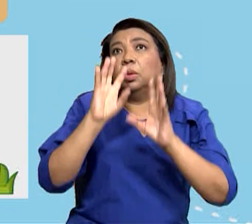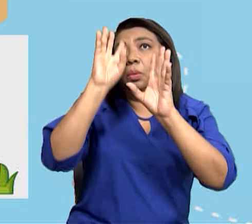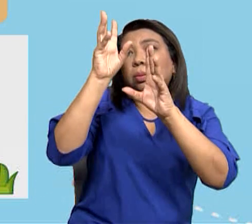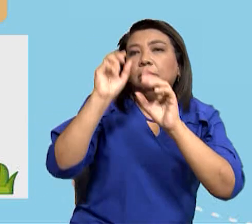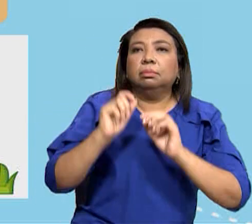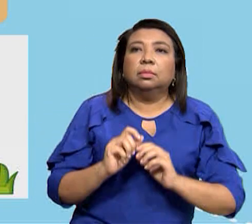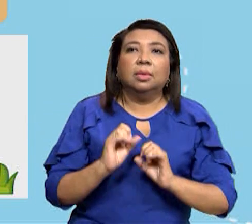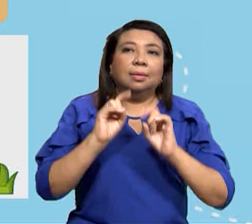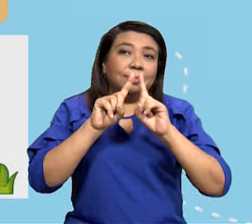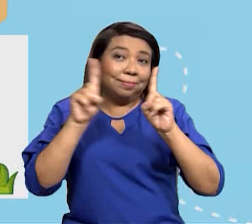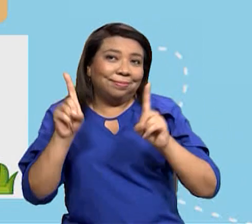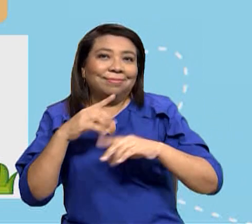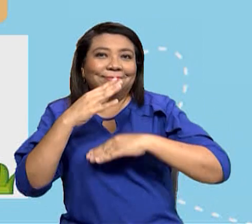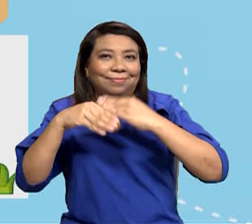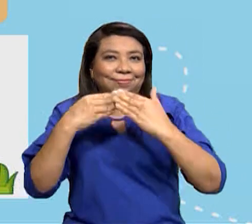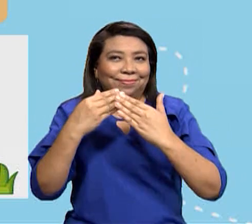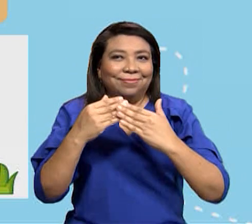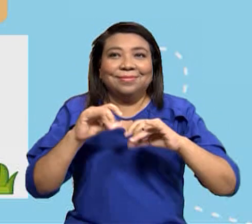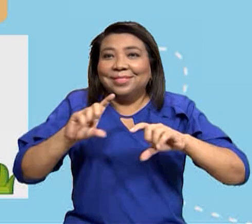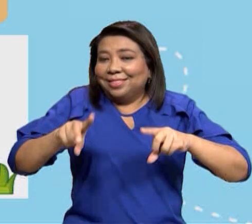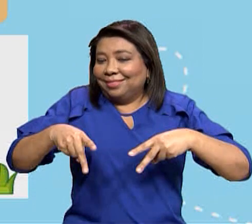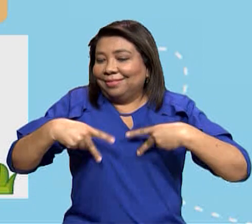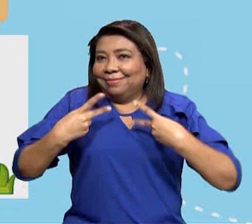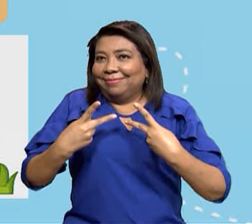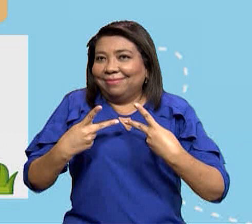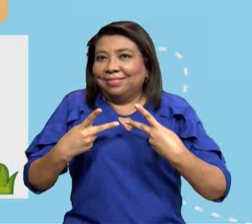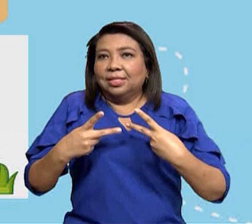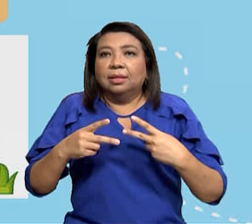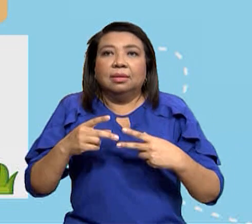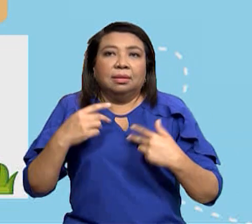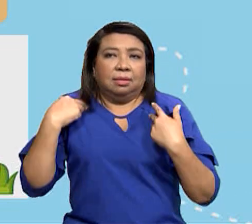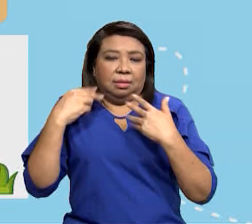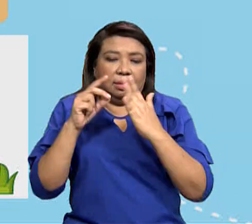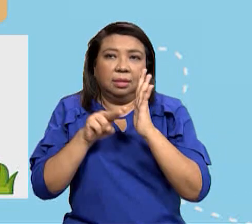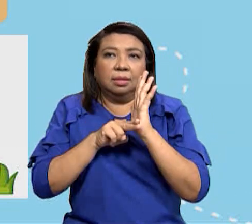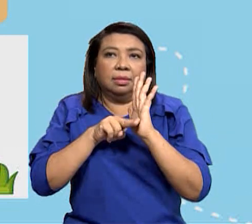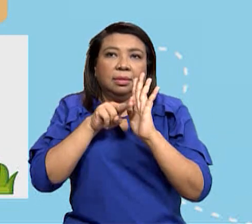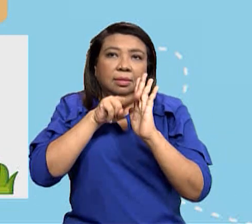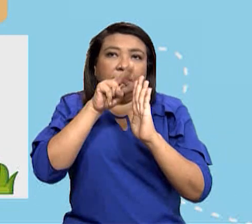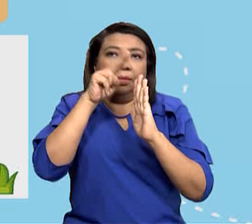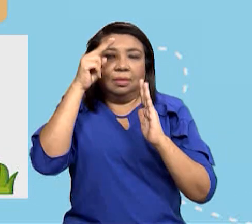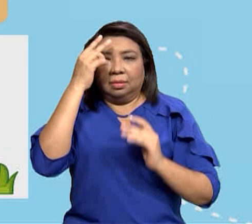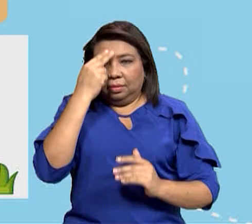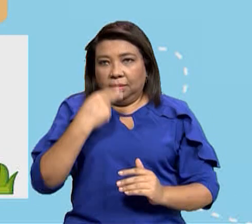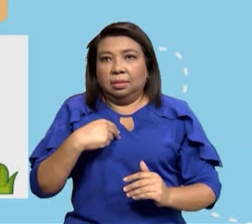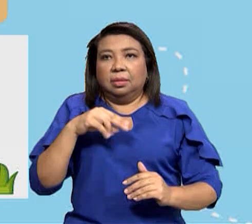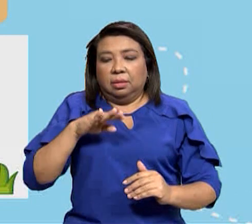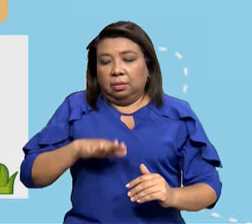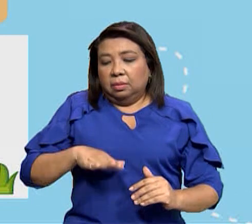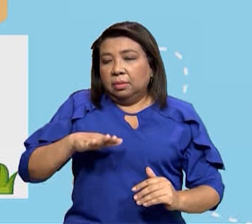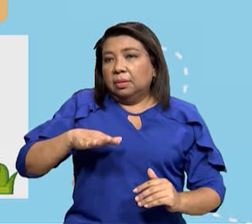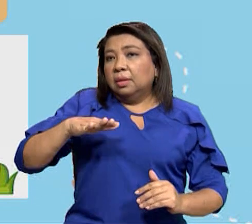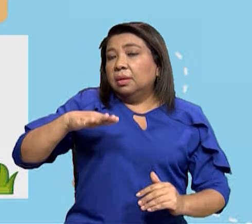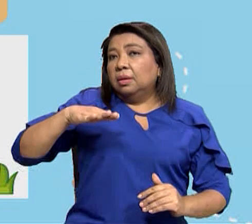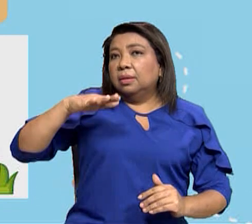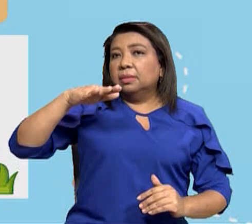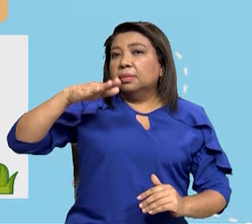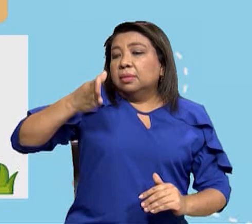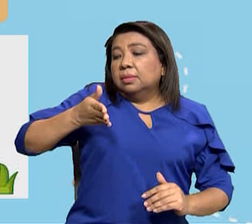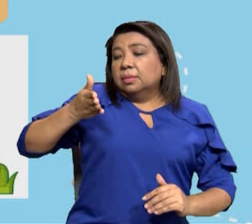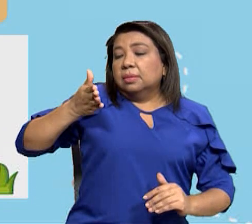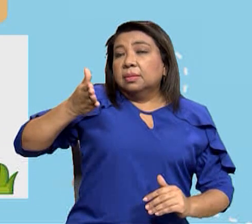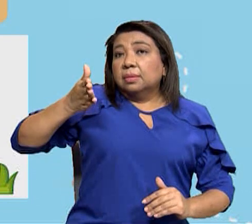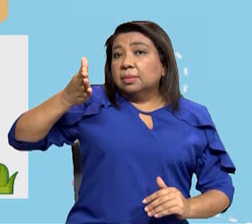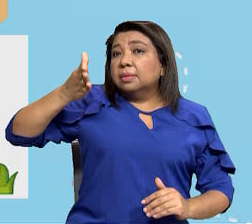esto nos va a enseñar cuando vamos creciendo en la vida futuro en nuestra vida futura en nuestra vida de adultos